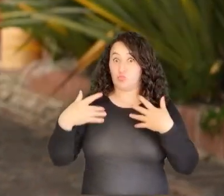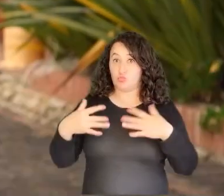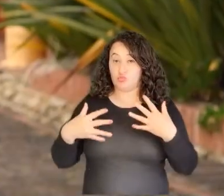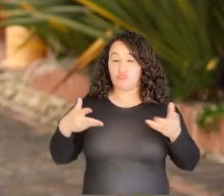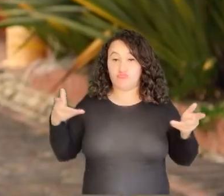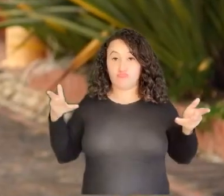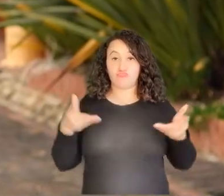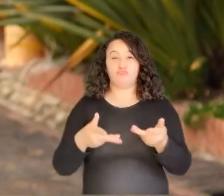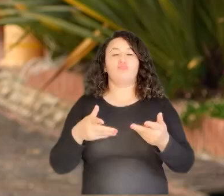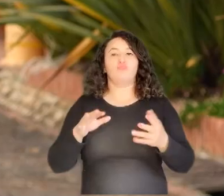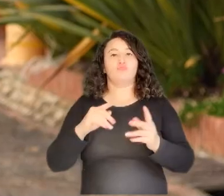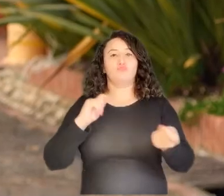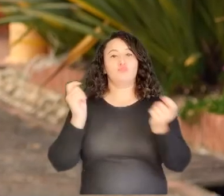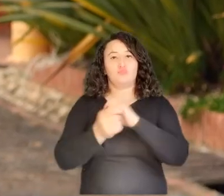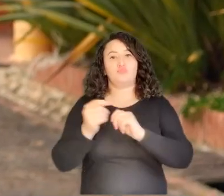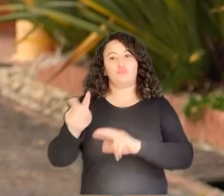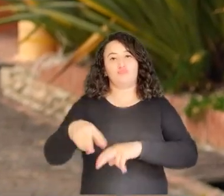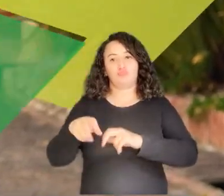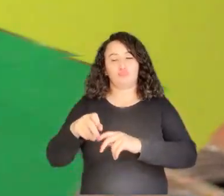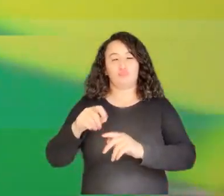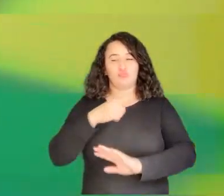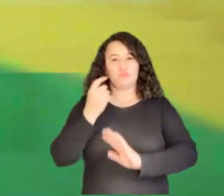aporte para la reforma rural integral.